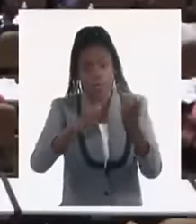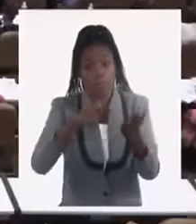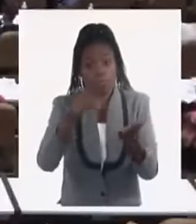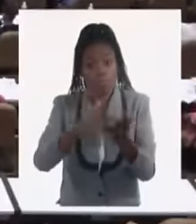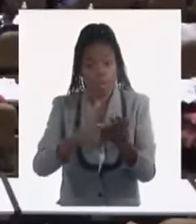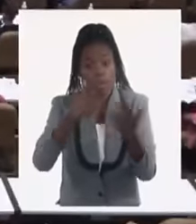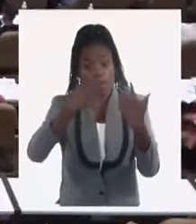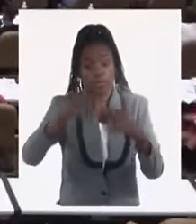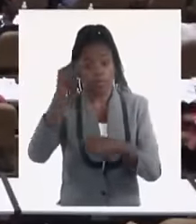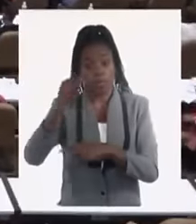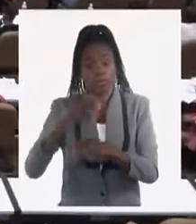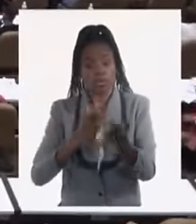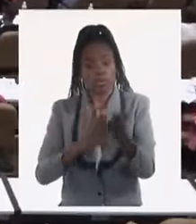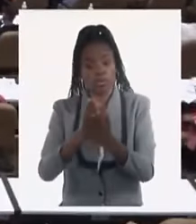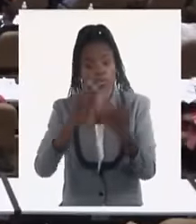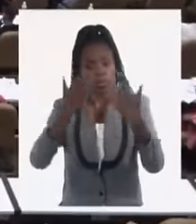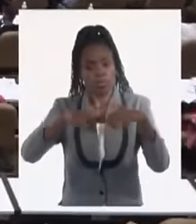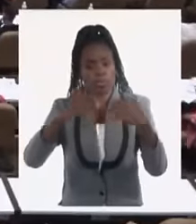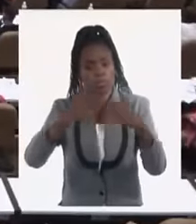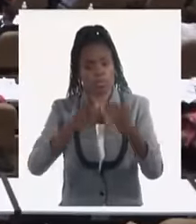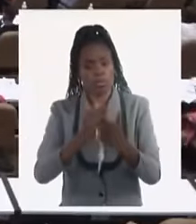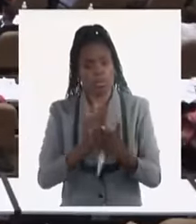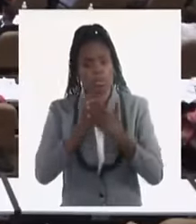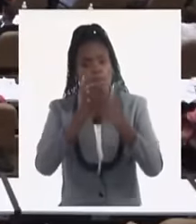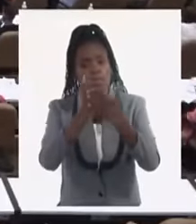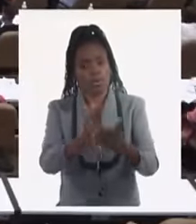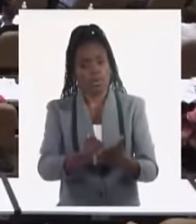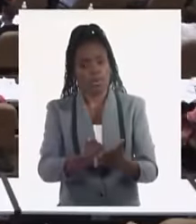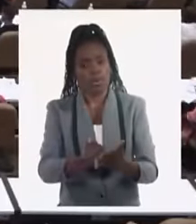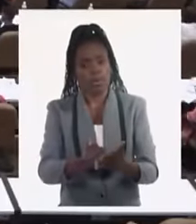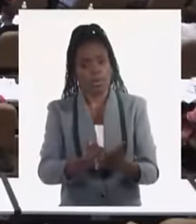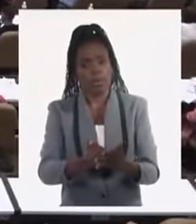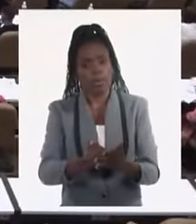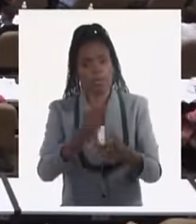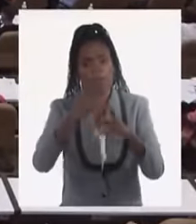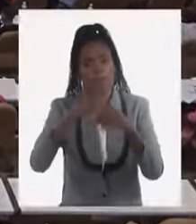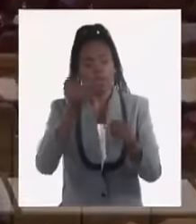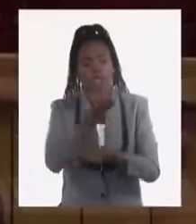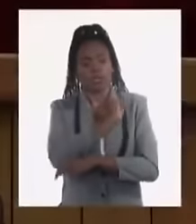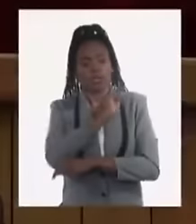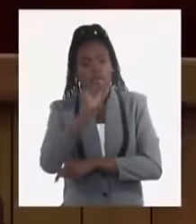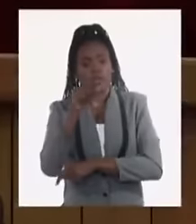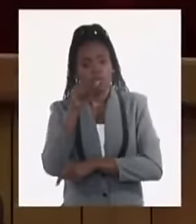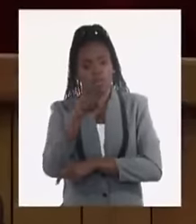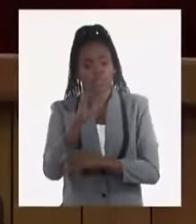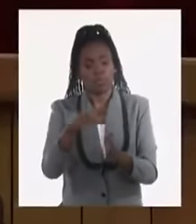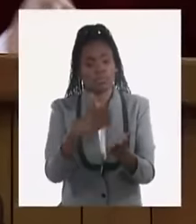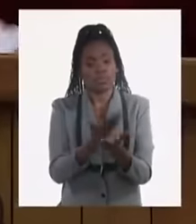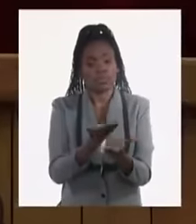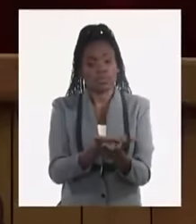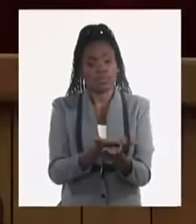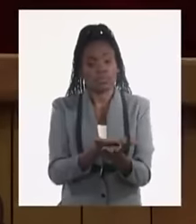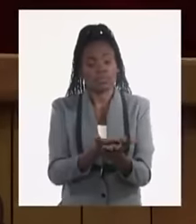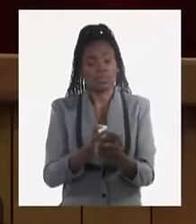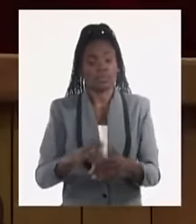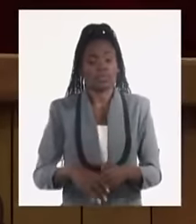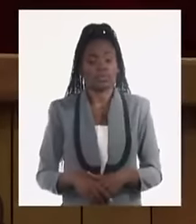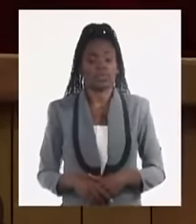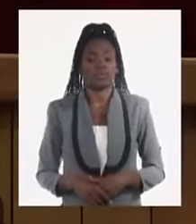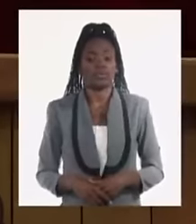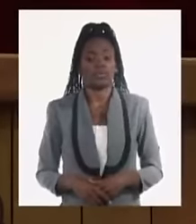productores para que puedan seguir produciendo y apoyarlo para que logremos esta encomienda por otra parte